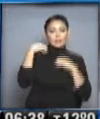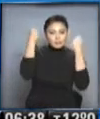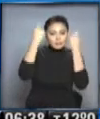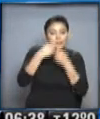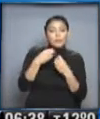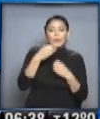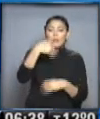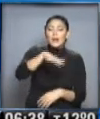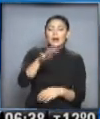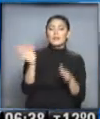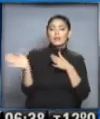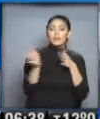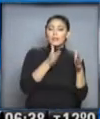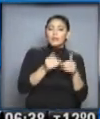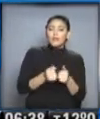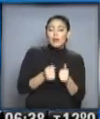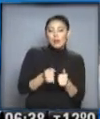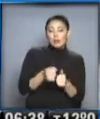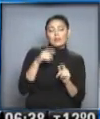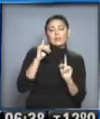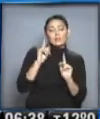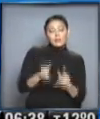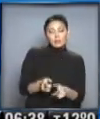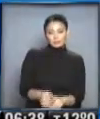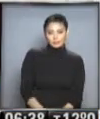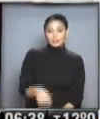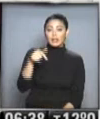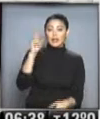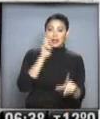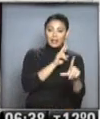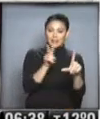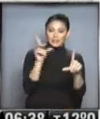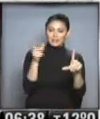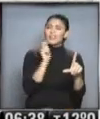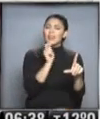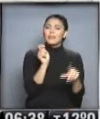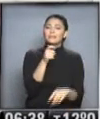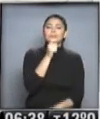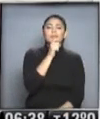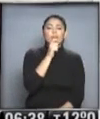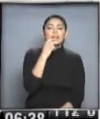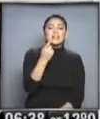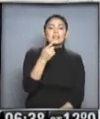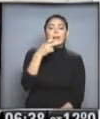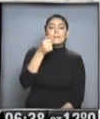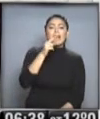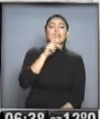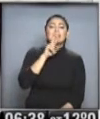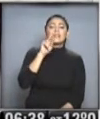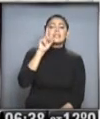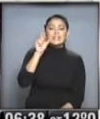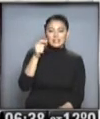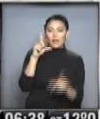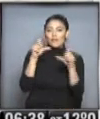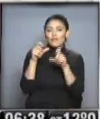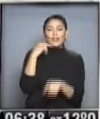viento va a soplar del sector sur, así bastante intenso. Y acá nos manda, ¿quién? Patricia Liliana Campo, la foto de sus hijos. Ay, qué